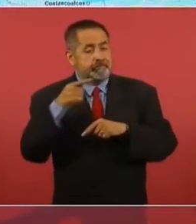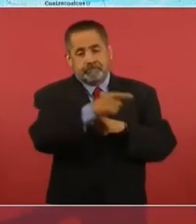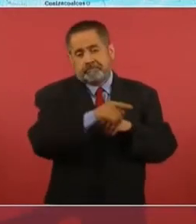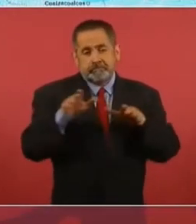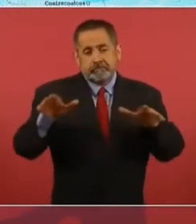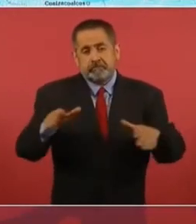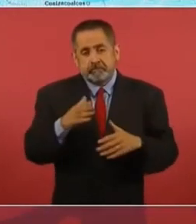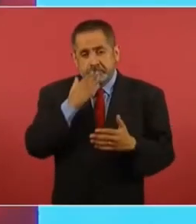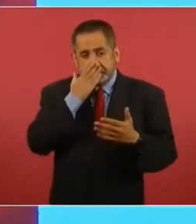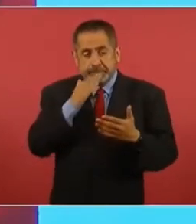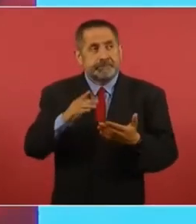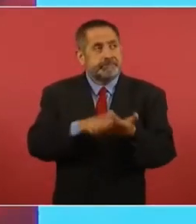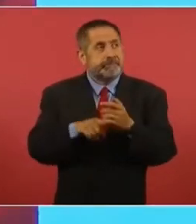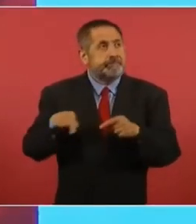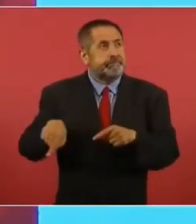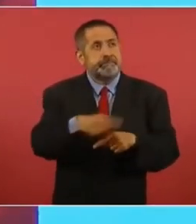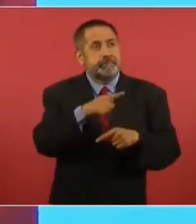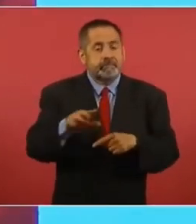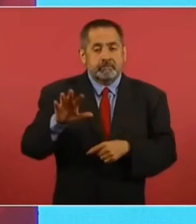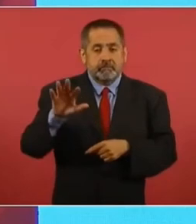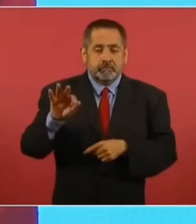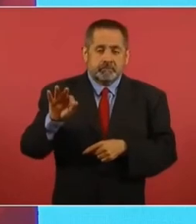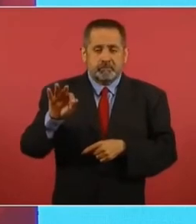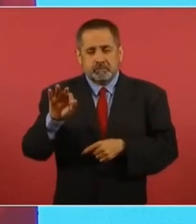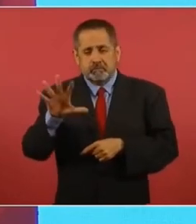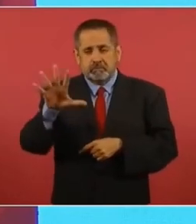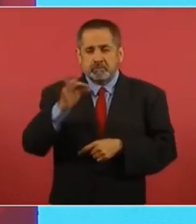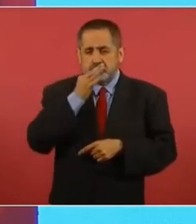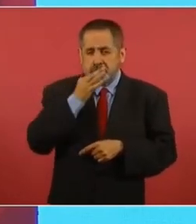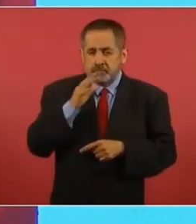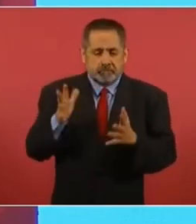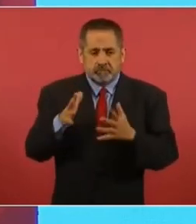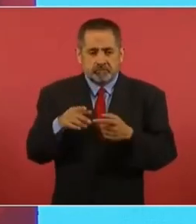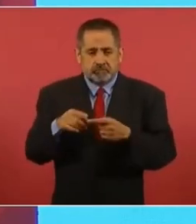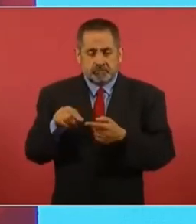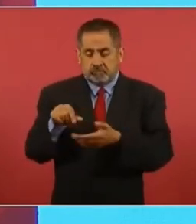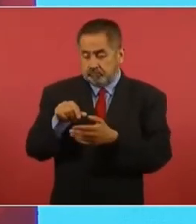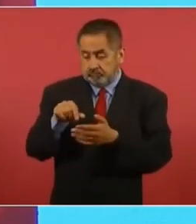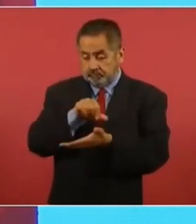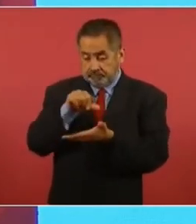en 40, 45 minutos desde el centro.